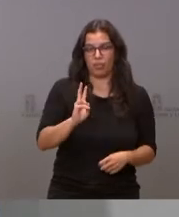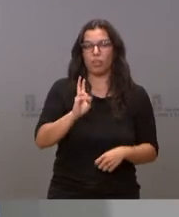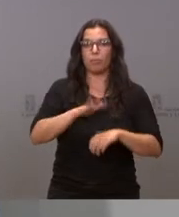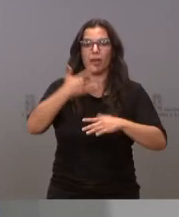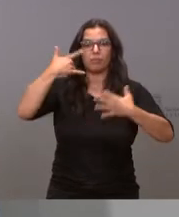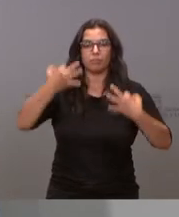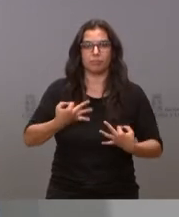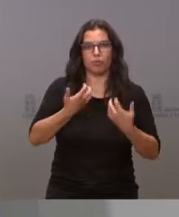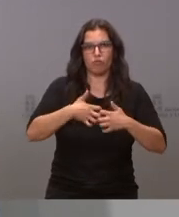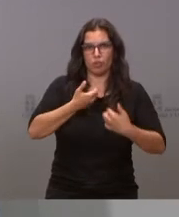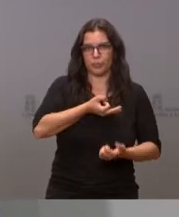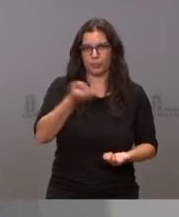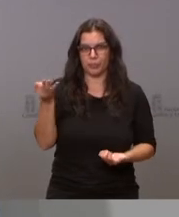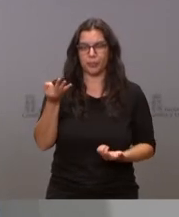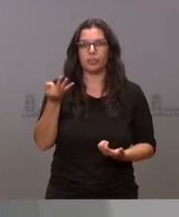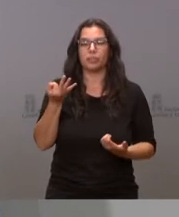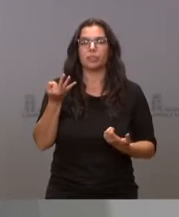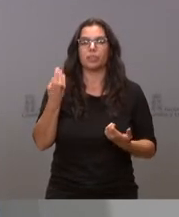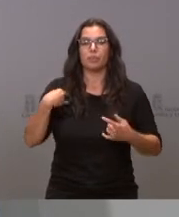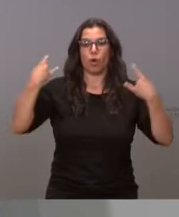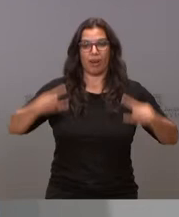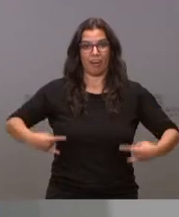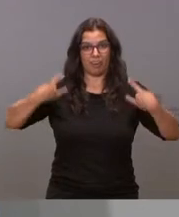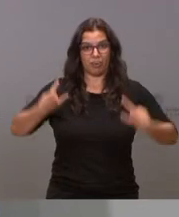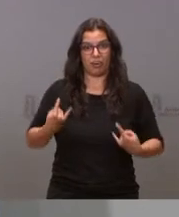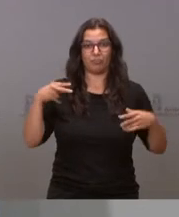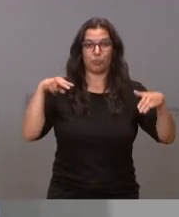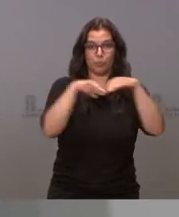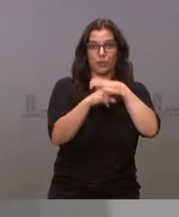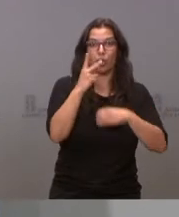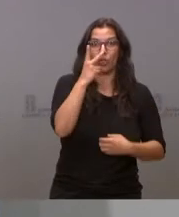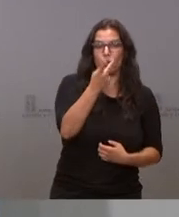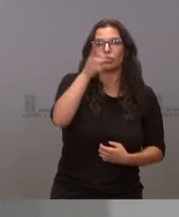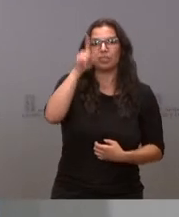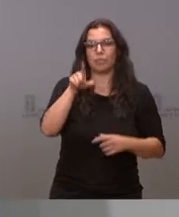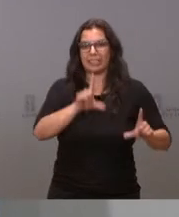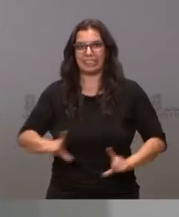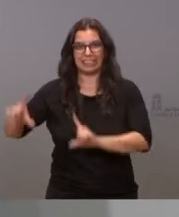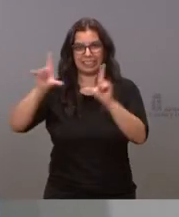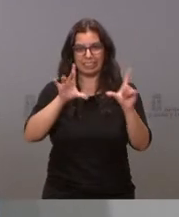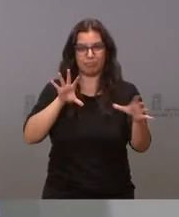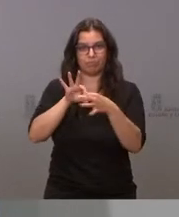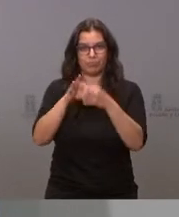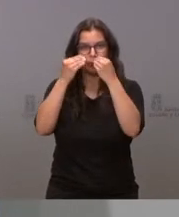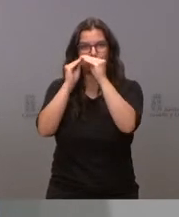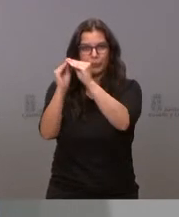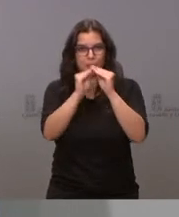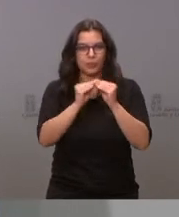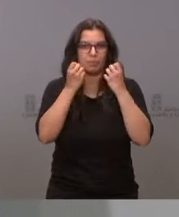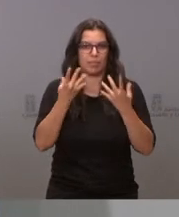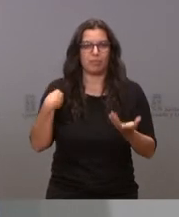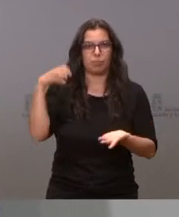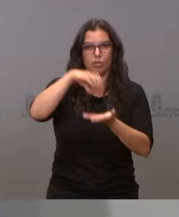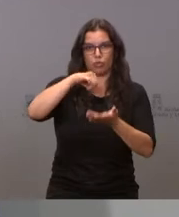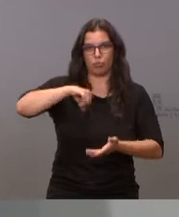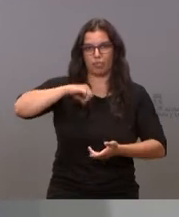el óptimo funcionamiento de las dos resonancias magnéticas y una de las salas radiográficas del Centro Hospitalario Valle Soletano.